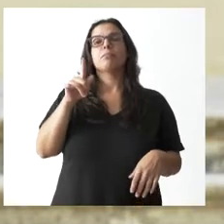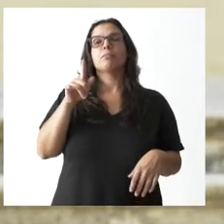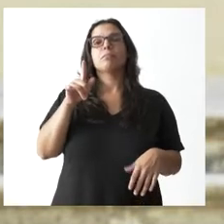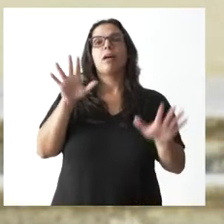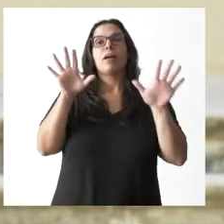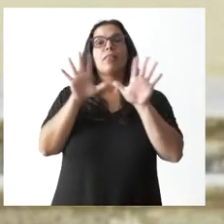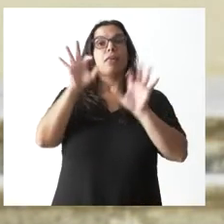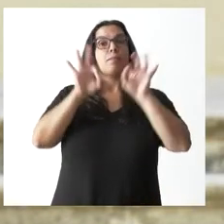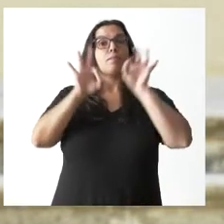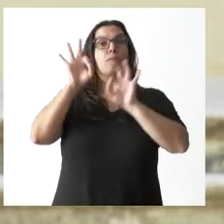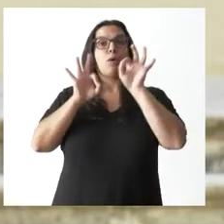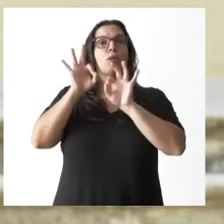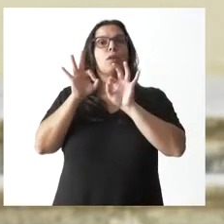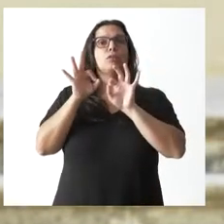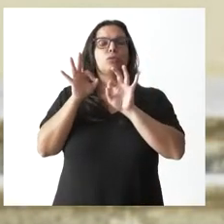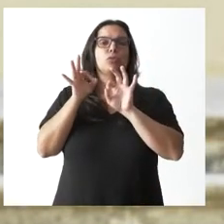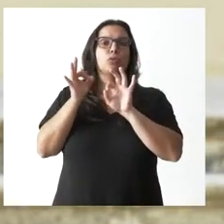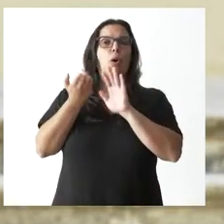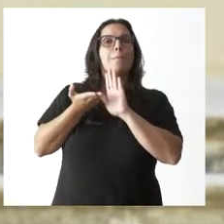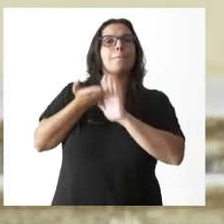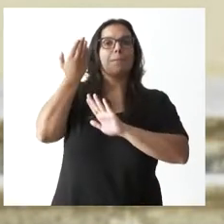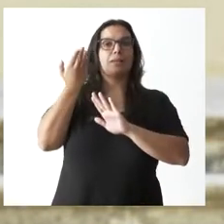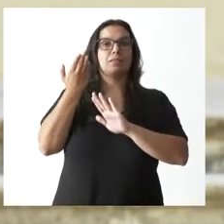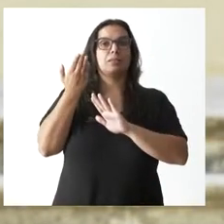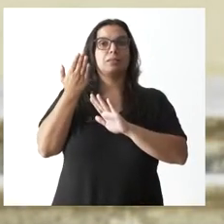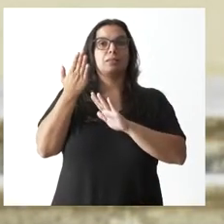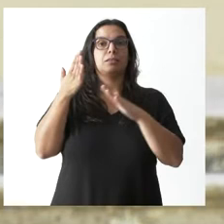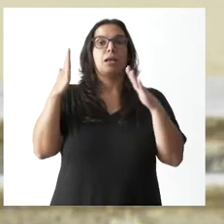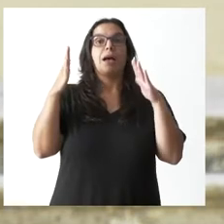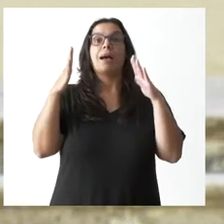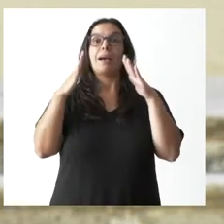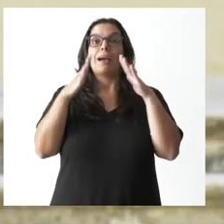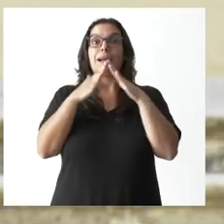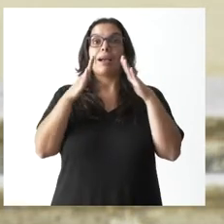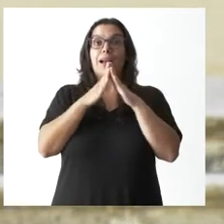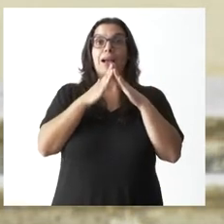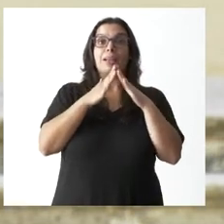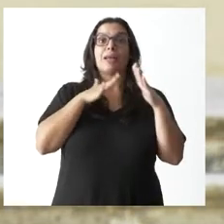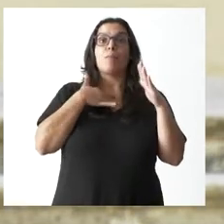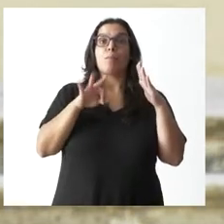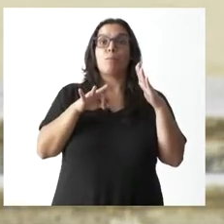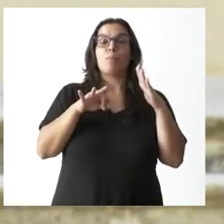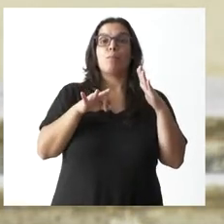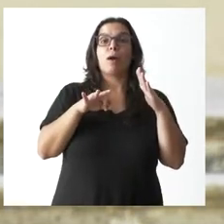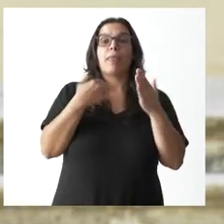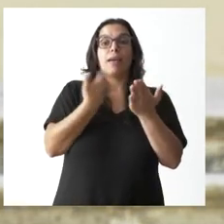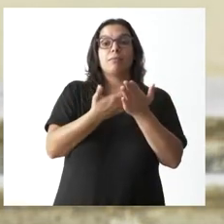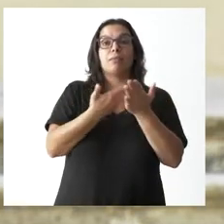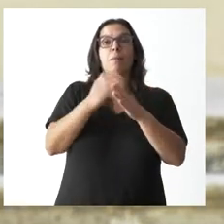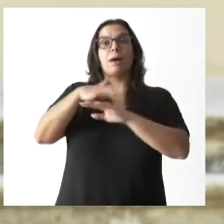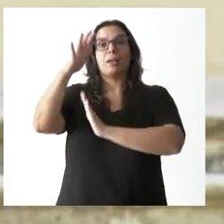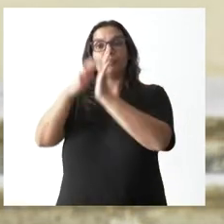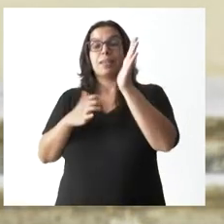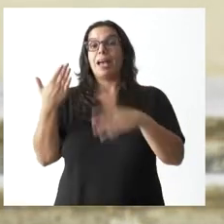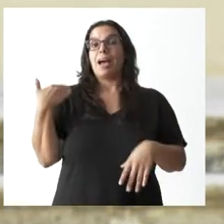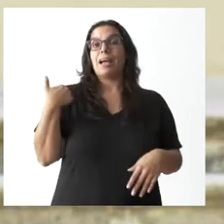% el valor máximo de la vivienda que puede tener deducción. Es decir, vamos a subir de los 135